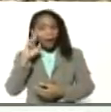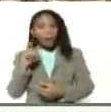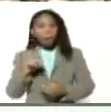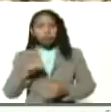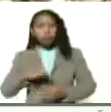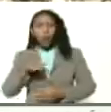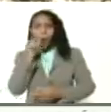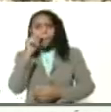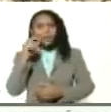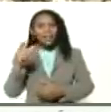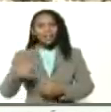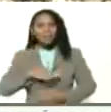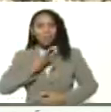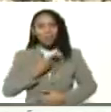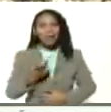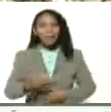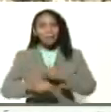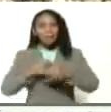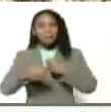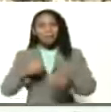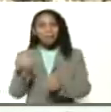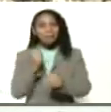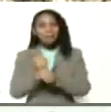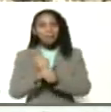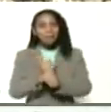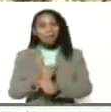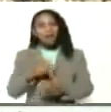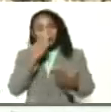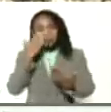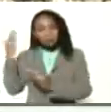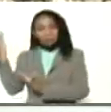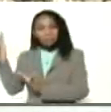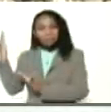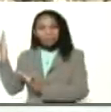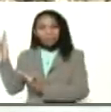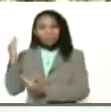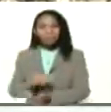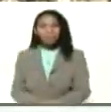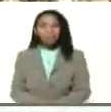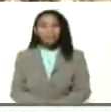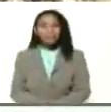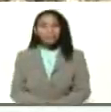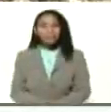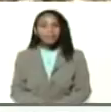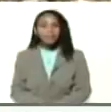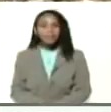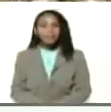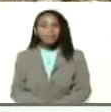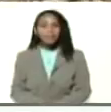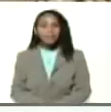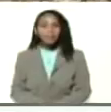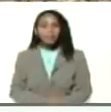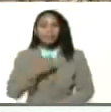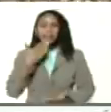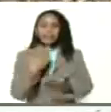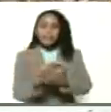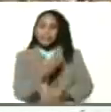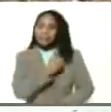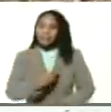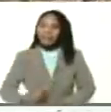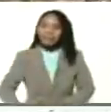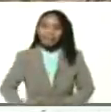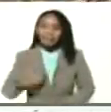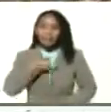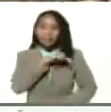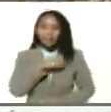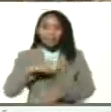sobre todo el trabajo que hacemos desde aquí, desde esta planta. Adelante, Rafael. Muchísimas gracias, ministro. Gracias, presidente. Aquí le